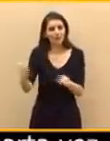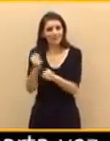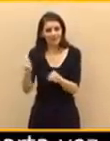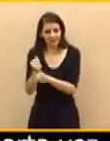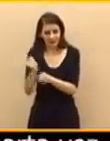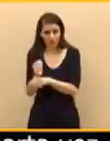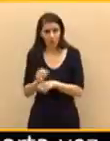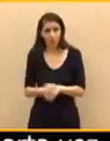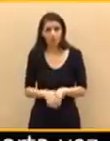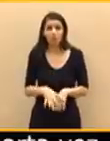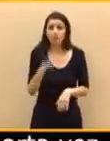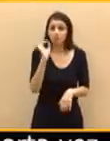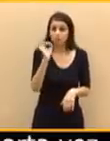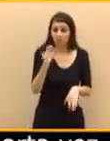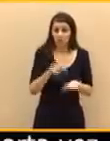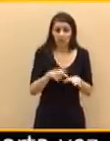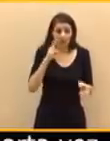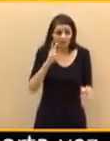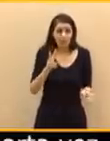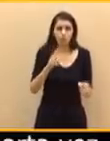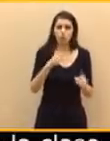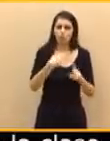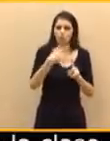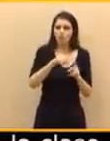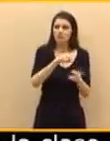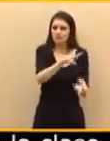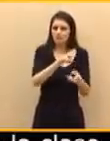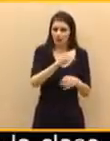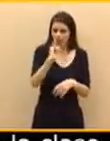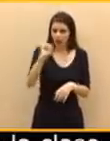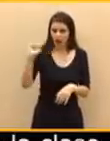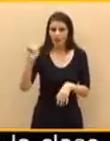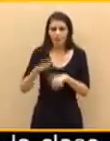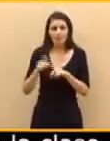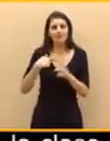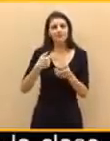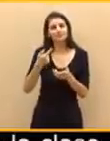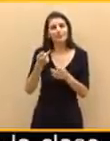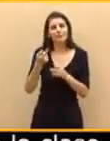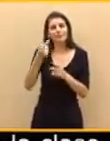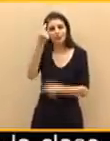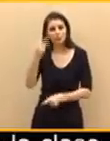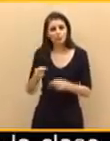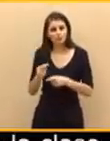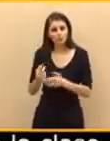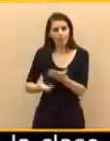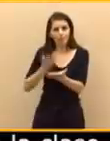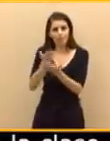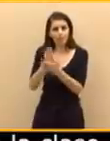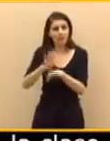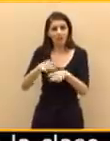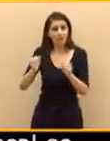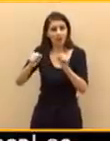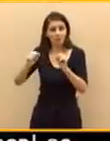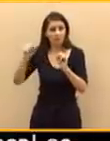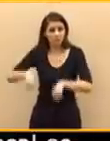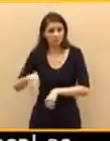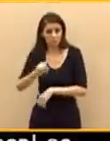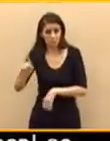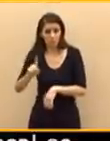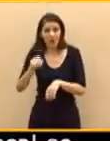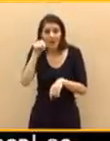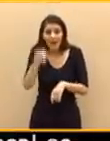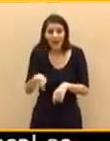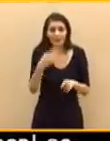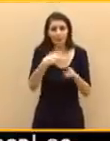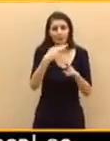fiscales y con el proyecto de presupuesto que se presentó, que finalmente no salió, donde se contiene la política fiscal que va a desarrollar el gobierno. Les